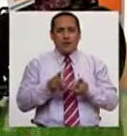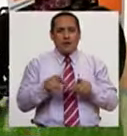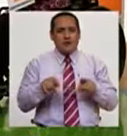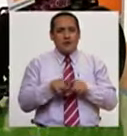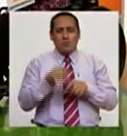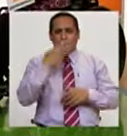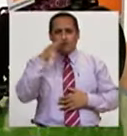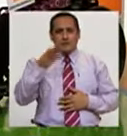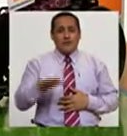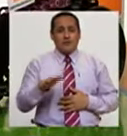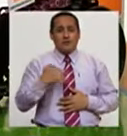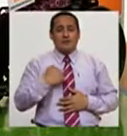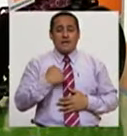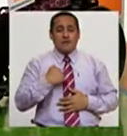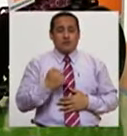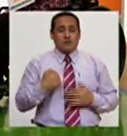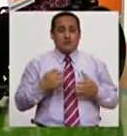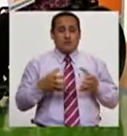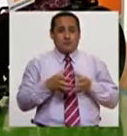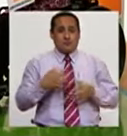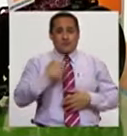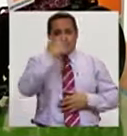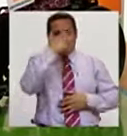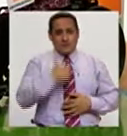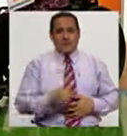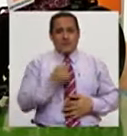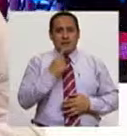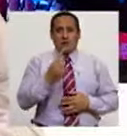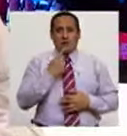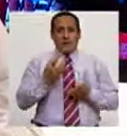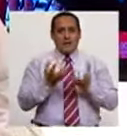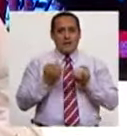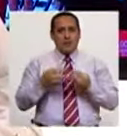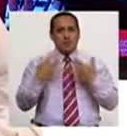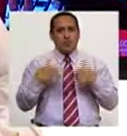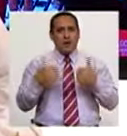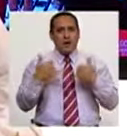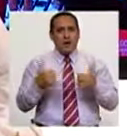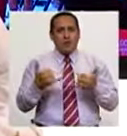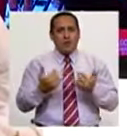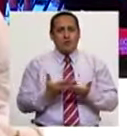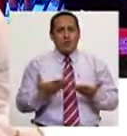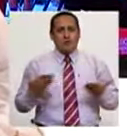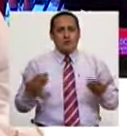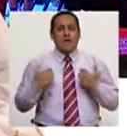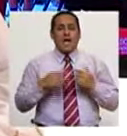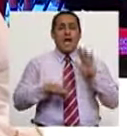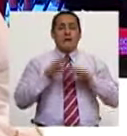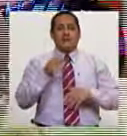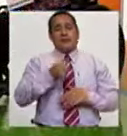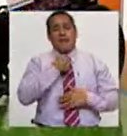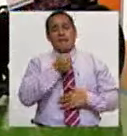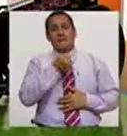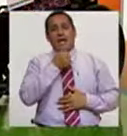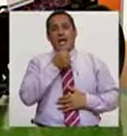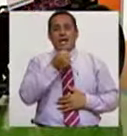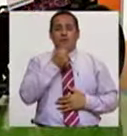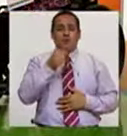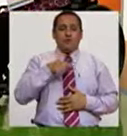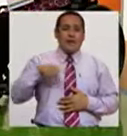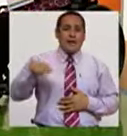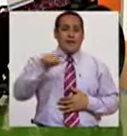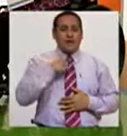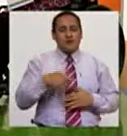como niños. Y eso es lo que a nosotros nos apasiona, porque nosotros llegamos y ellos están muy dispuestos al juego. Nos hemos puesto a cantar con ellos,